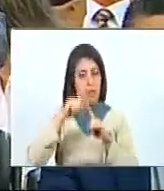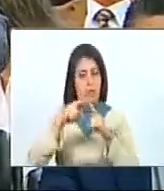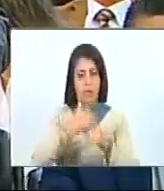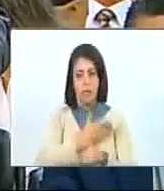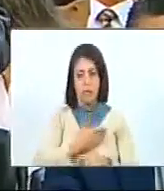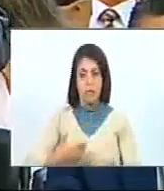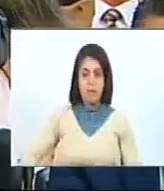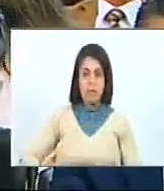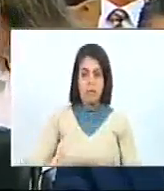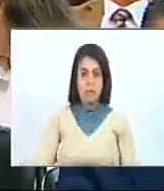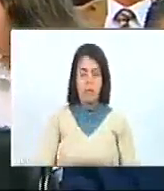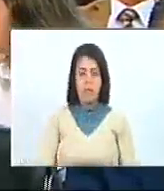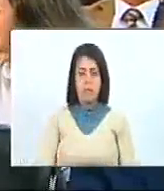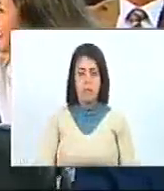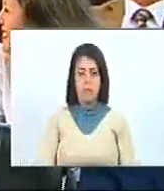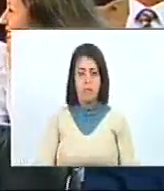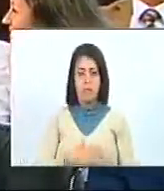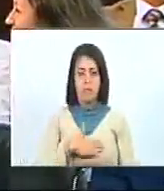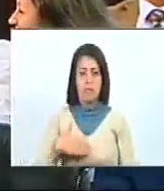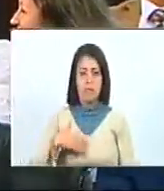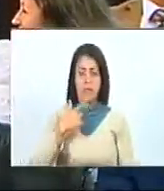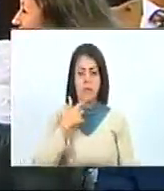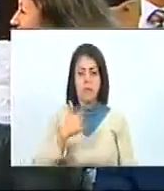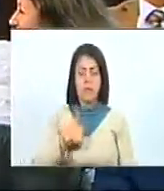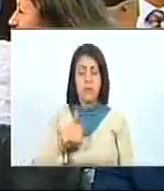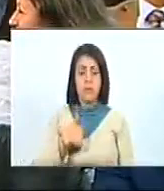presidente pero que quería plantear yo